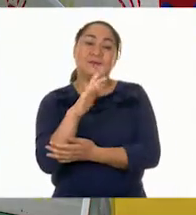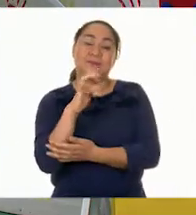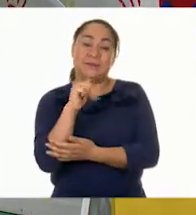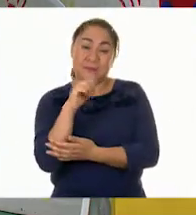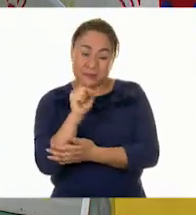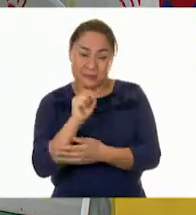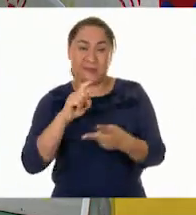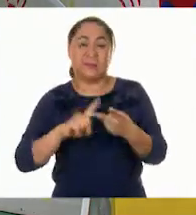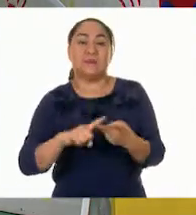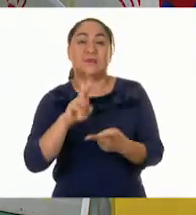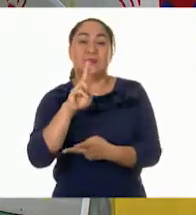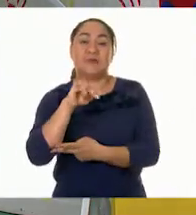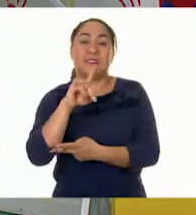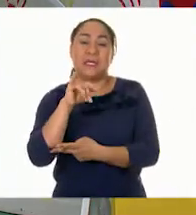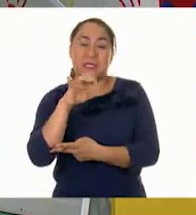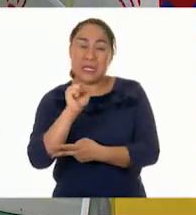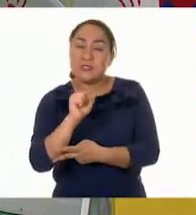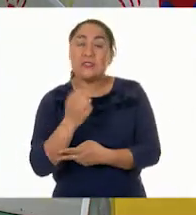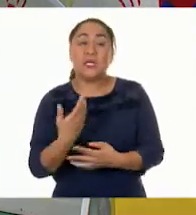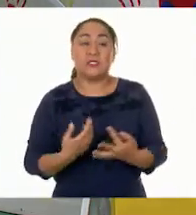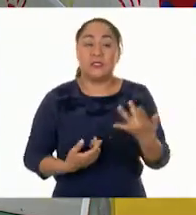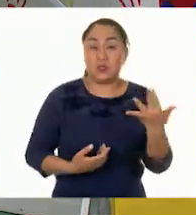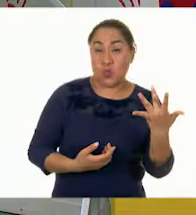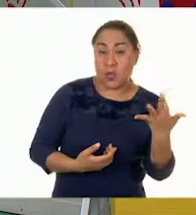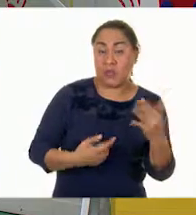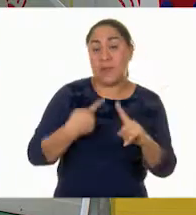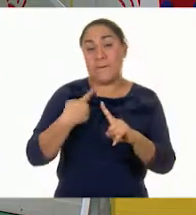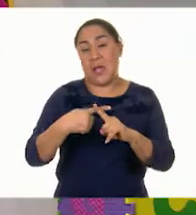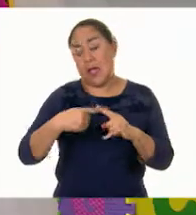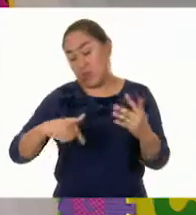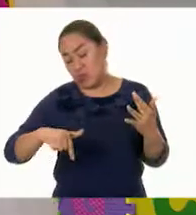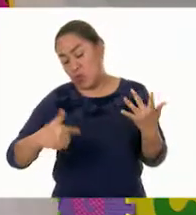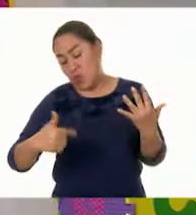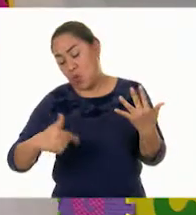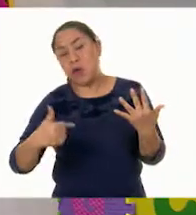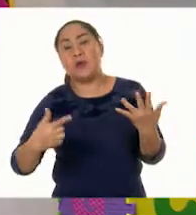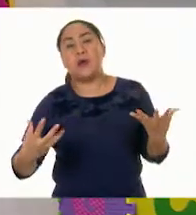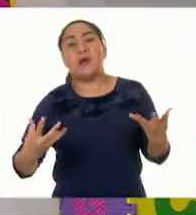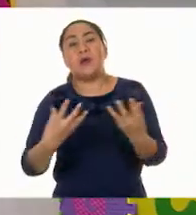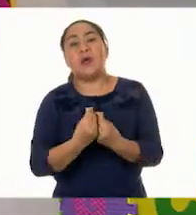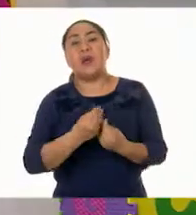50 más 12, nos da... 62.